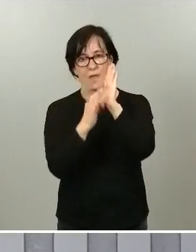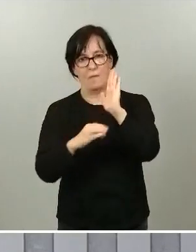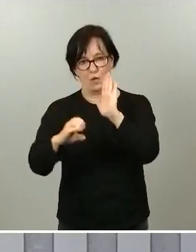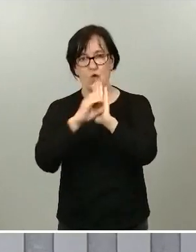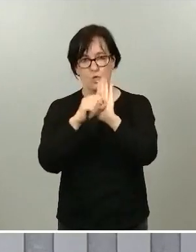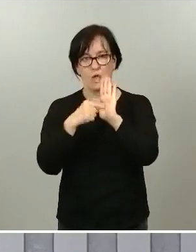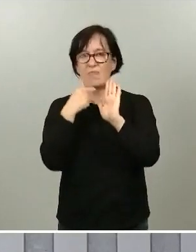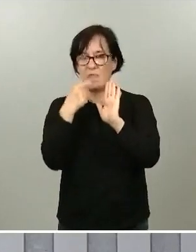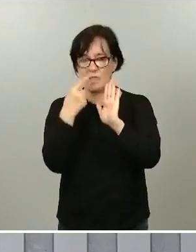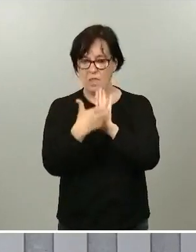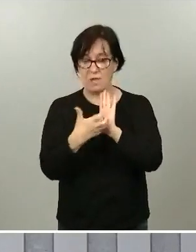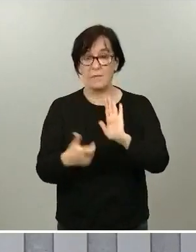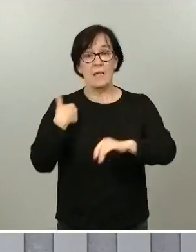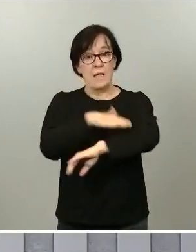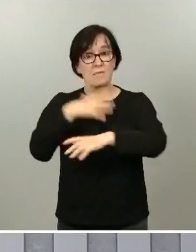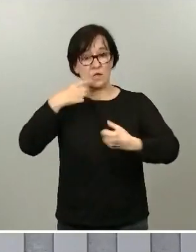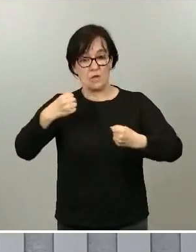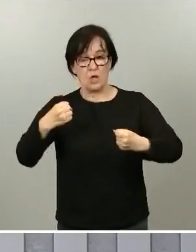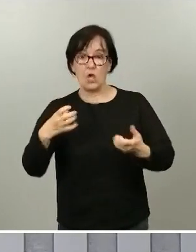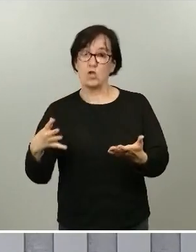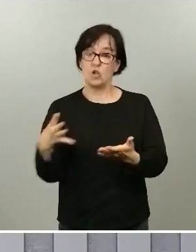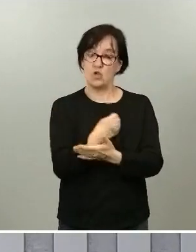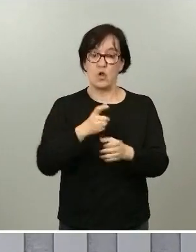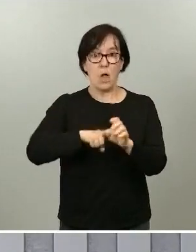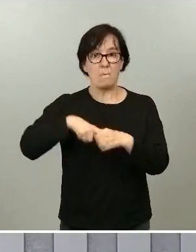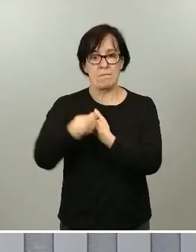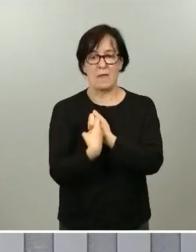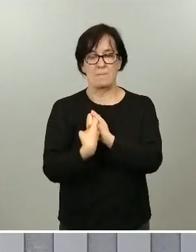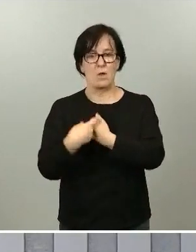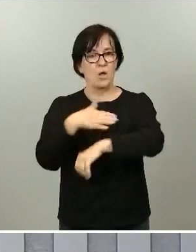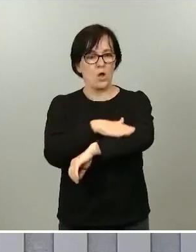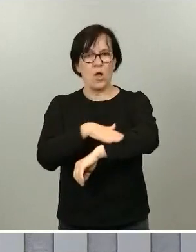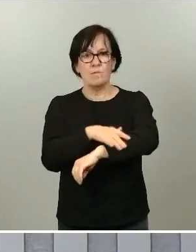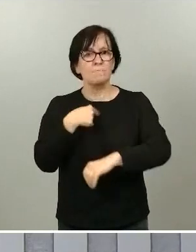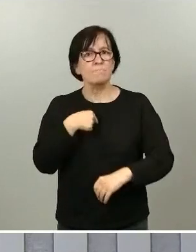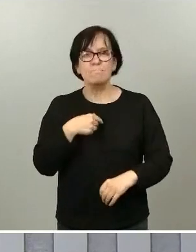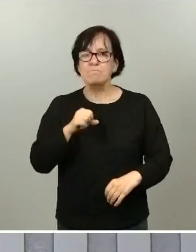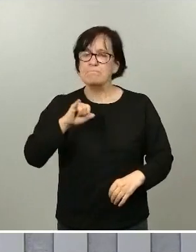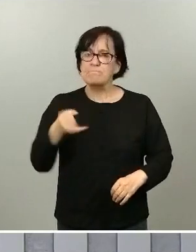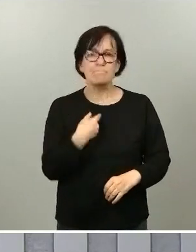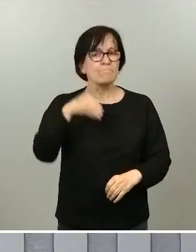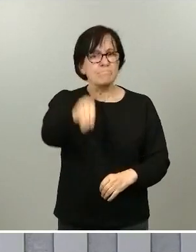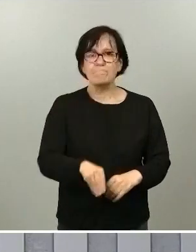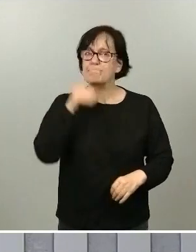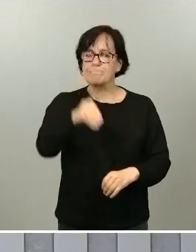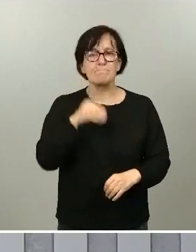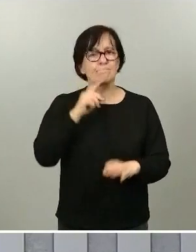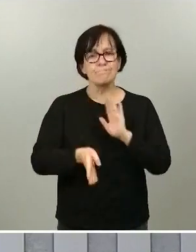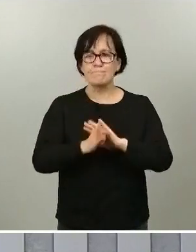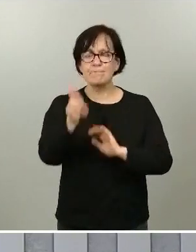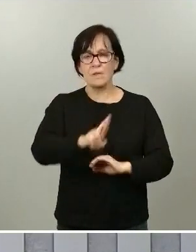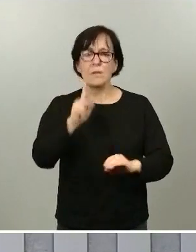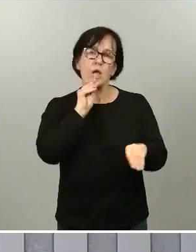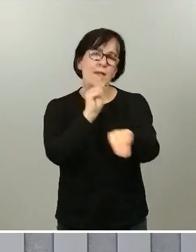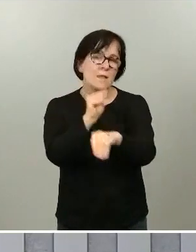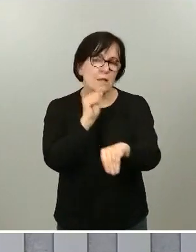Ministro de Sanidad y yo creo que todos los miembros del Gobierno no nos vamos a cansar de insistir en que tenemos que mantener la cautela y la prudencia